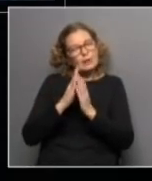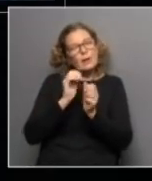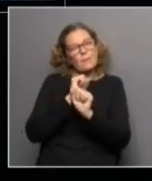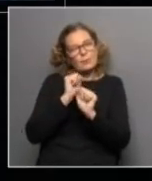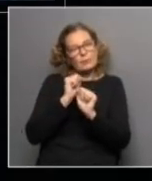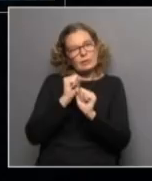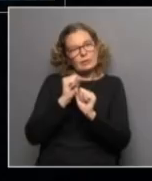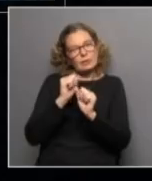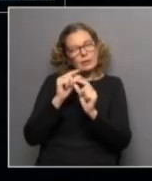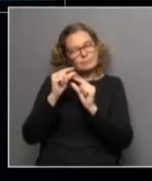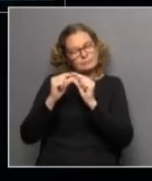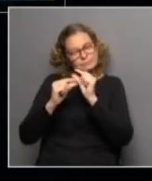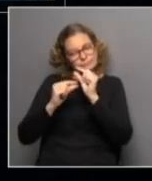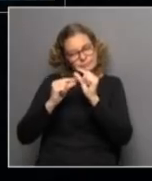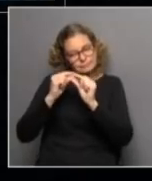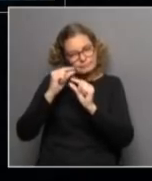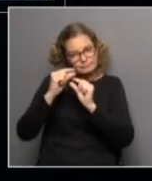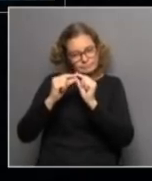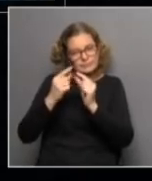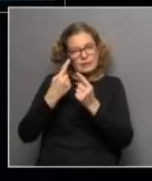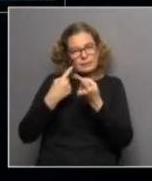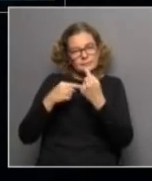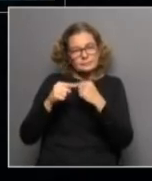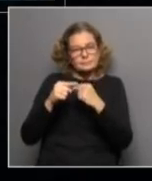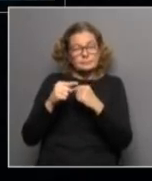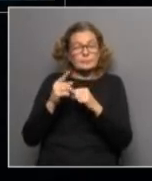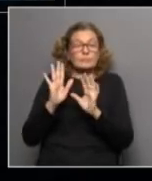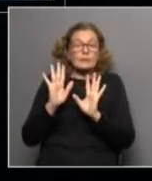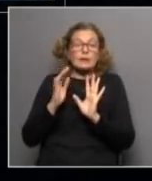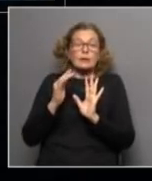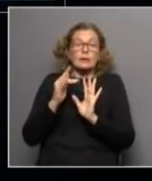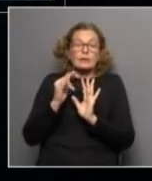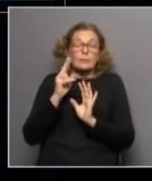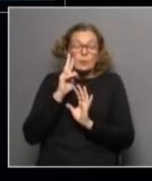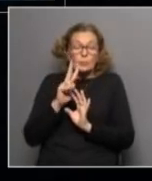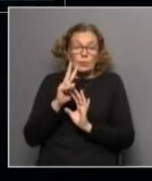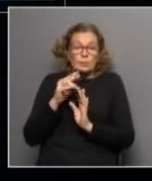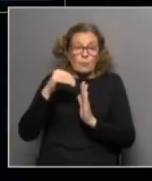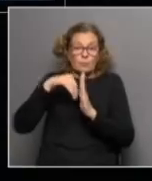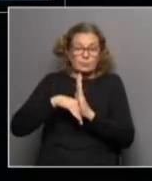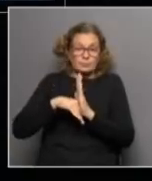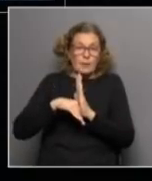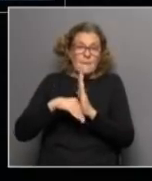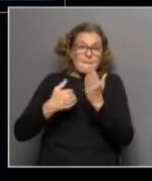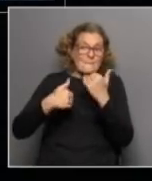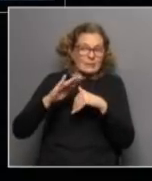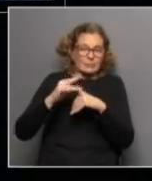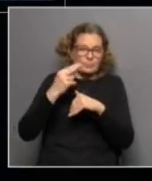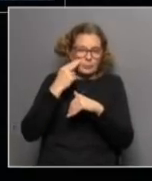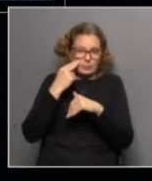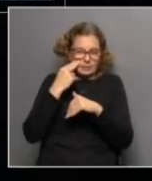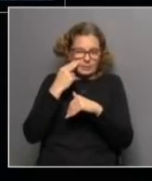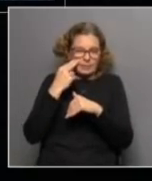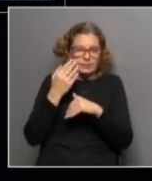posible que sigan siendo suaves. Entonces, lo más probable es que sí, que observemos una caída fuerte en la pobreza multidimensional, lo cual